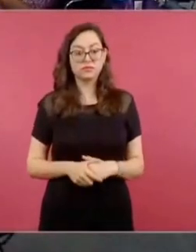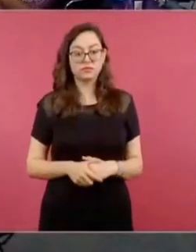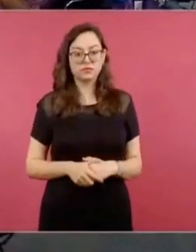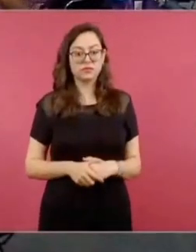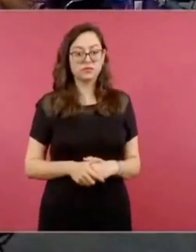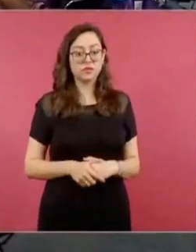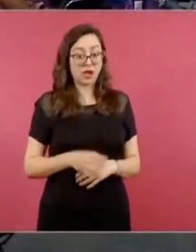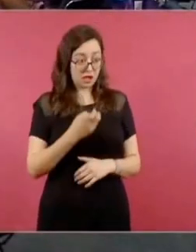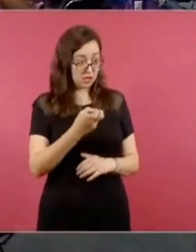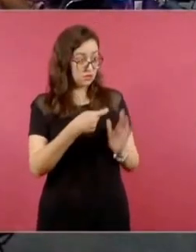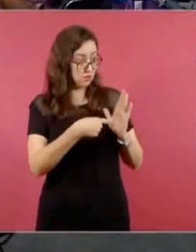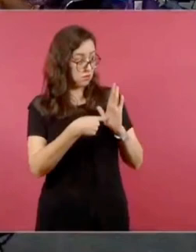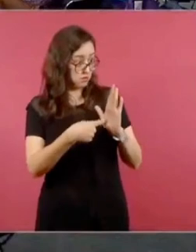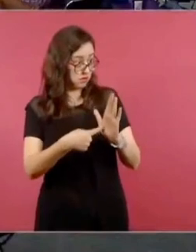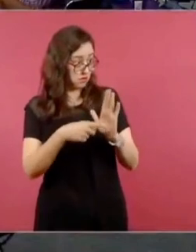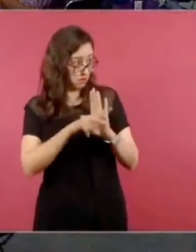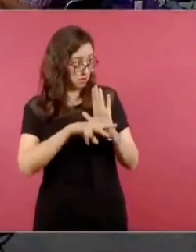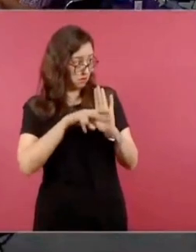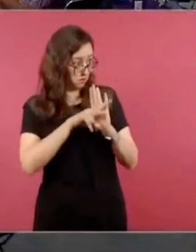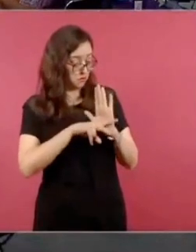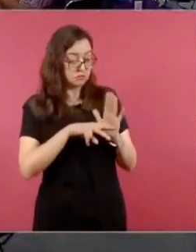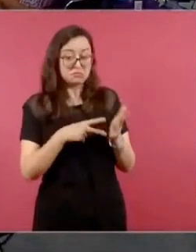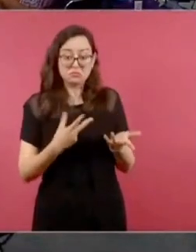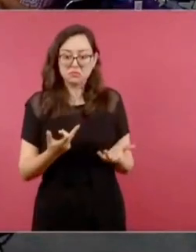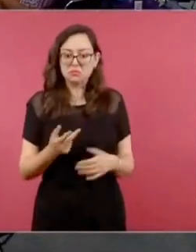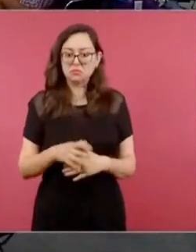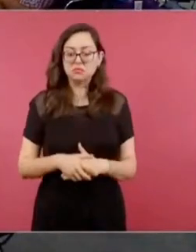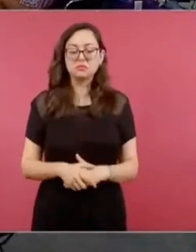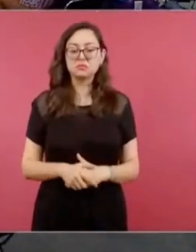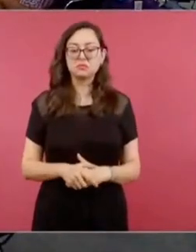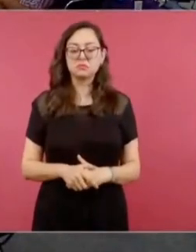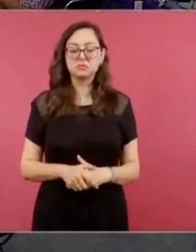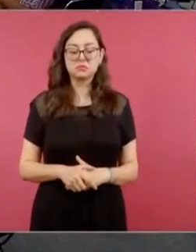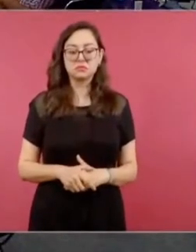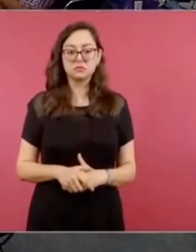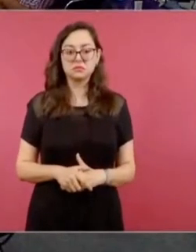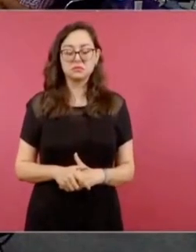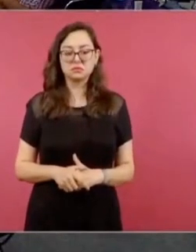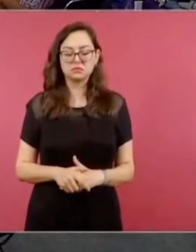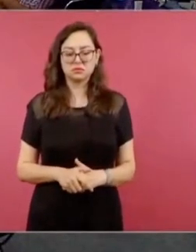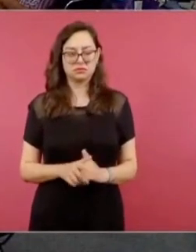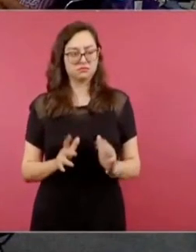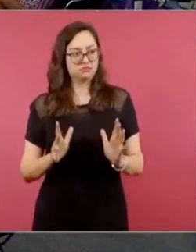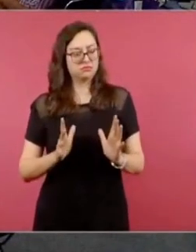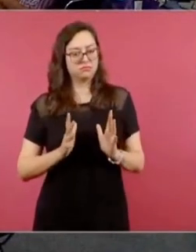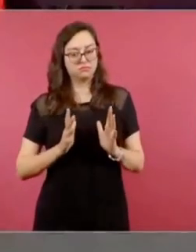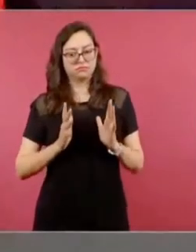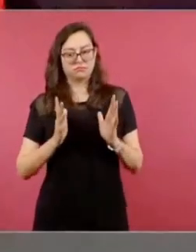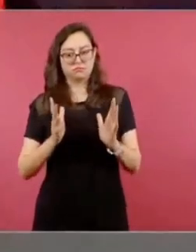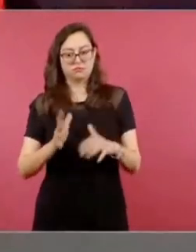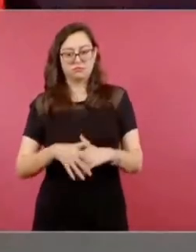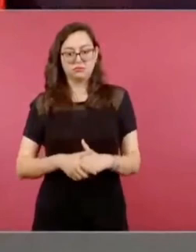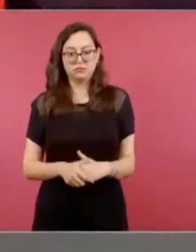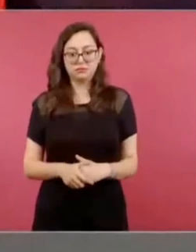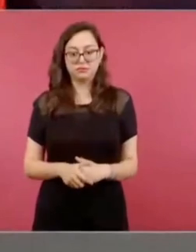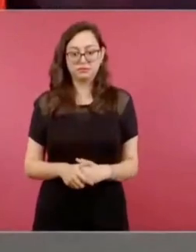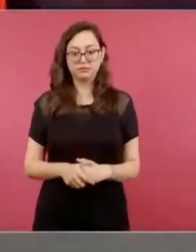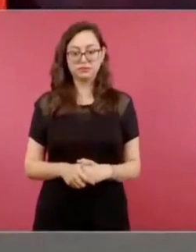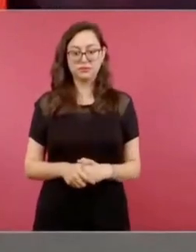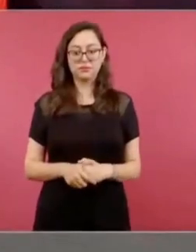¿Eso empezó la cárcel con su declaración. porque como hay campaña,